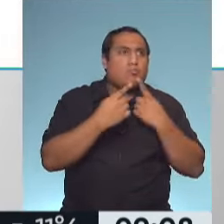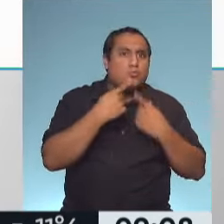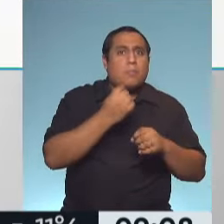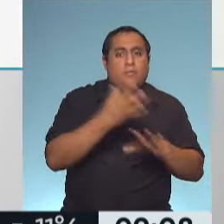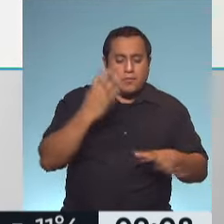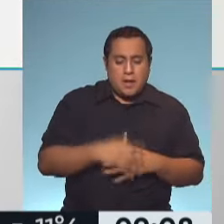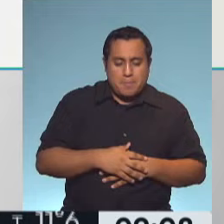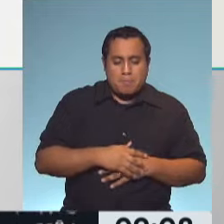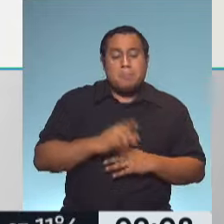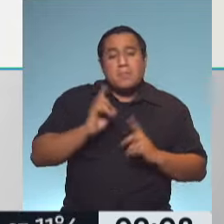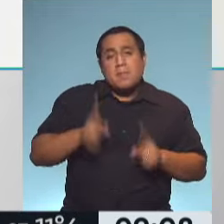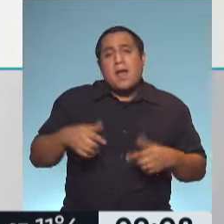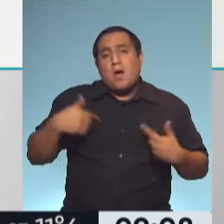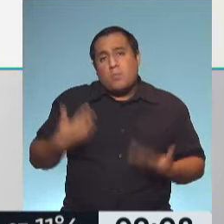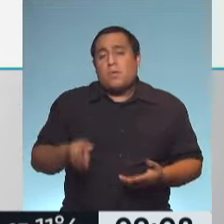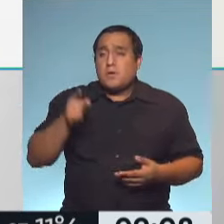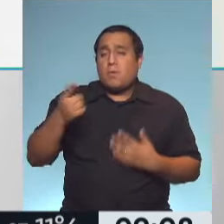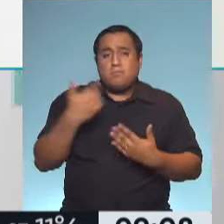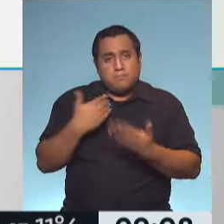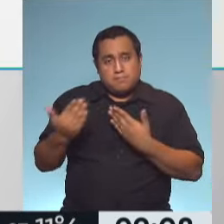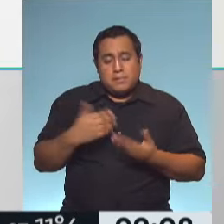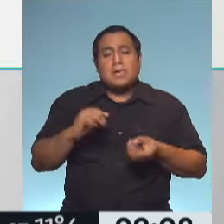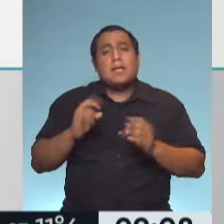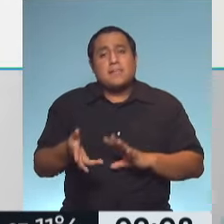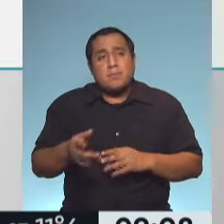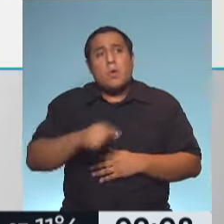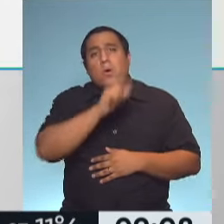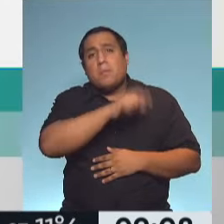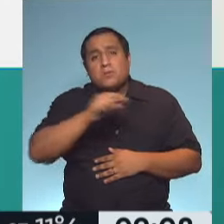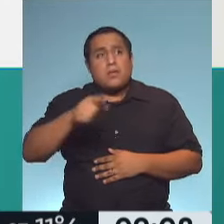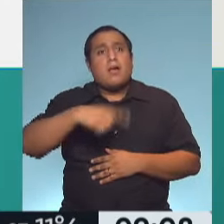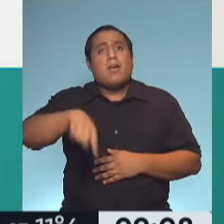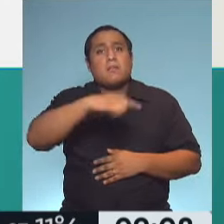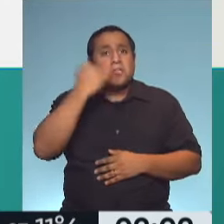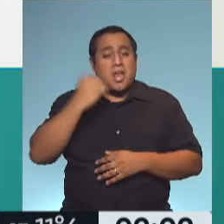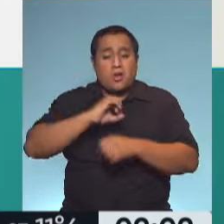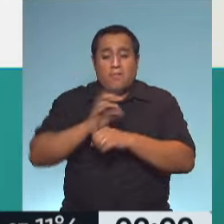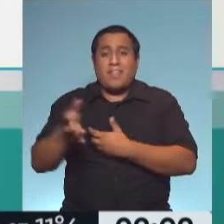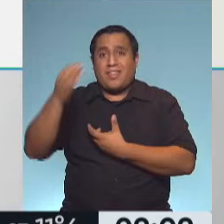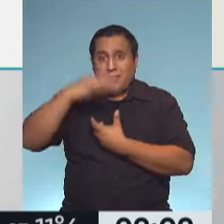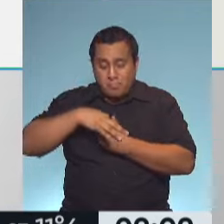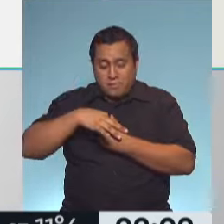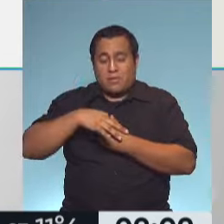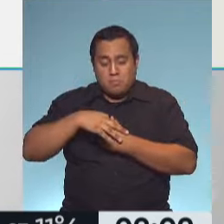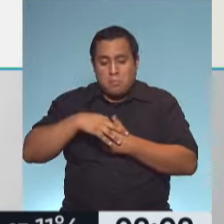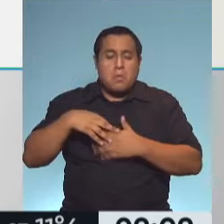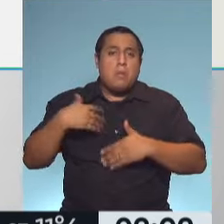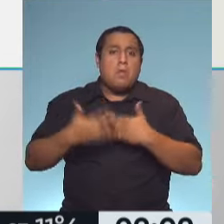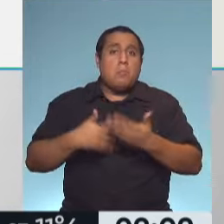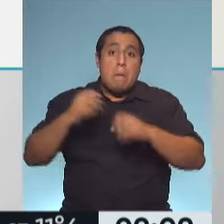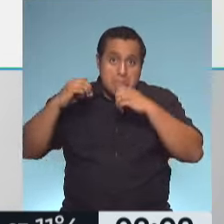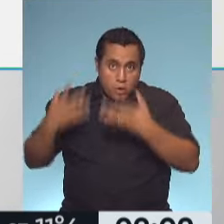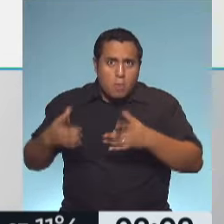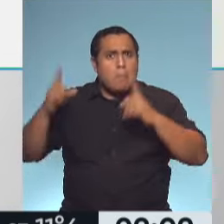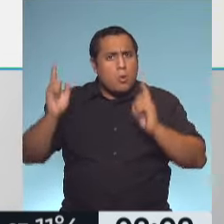parece también una oportunidad charlar con vos qué hacemos con aquellas personas que ya tuvieron COVID y que deja una secuela, eso está